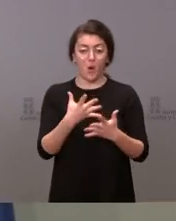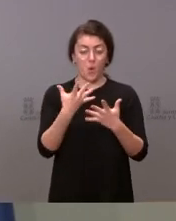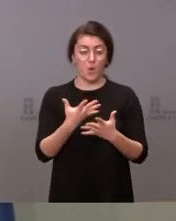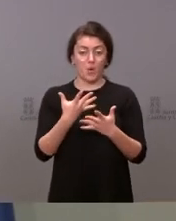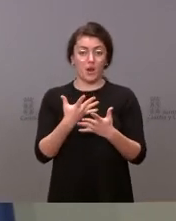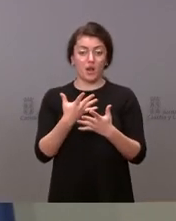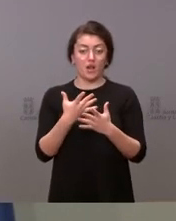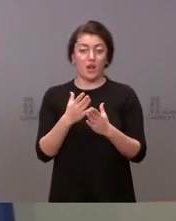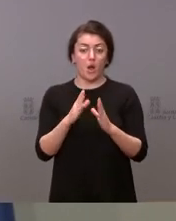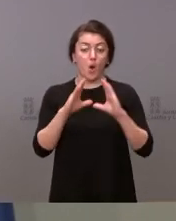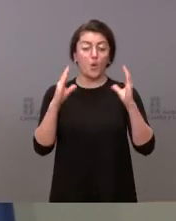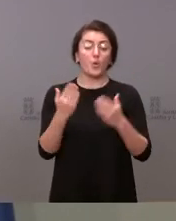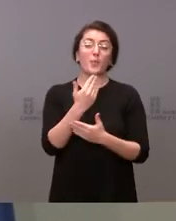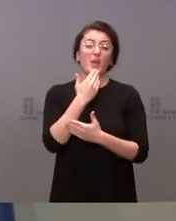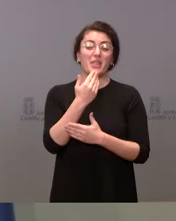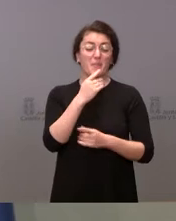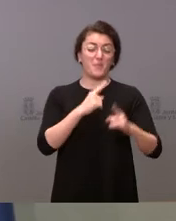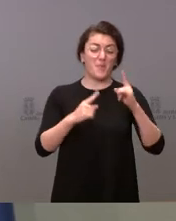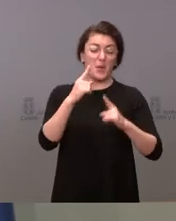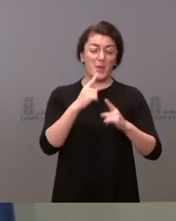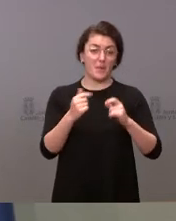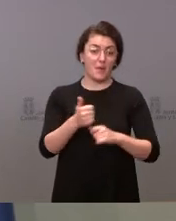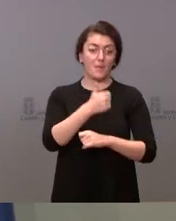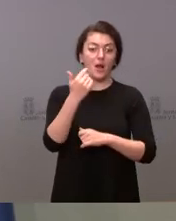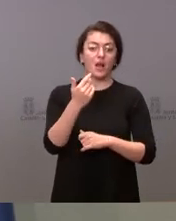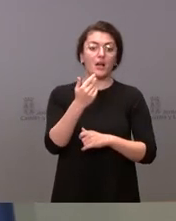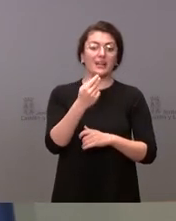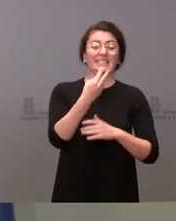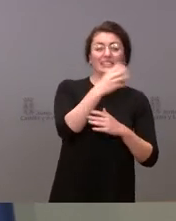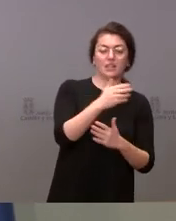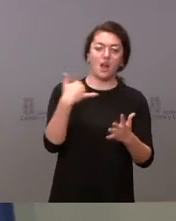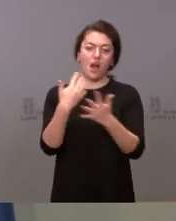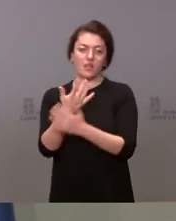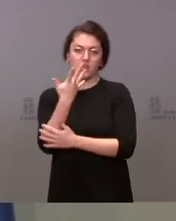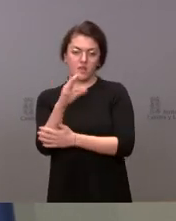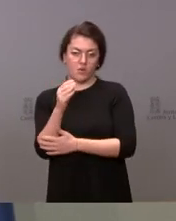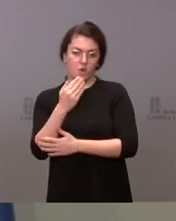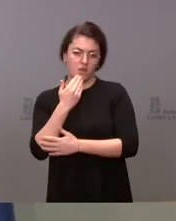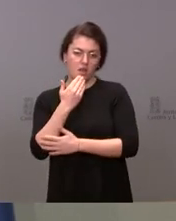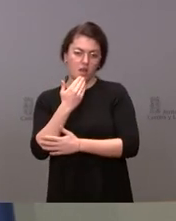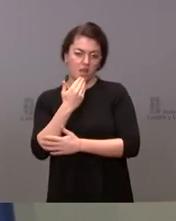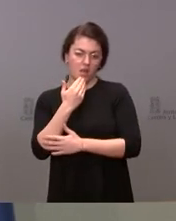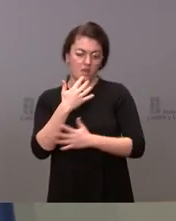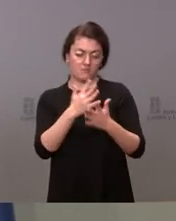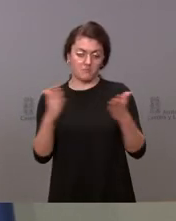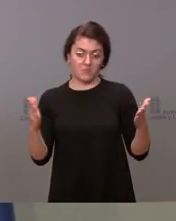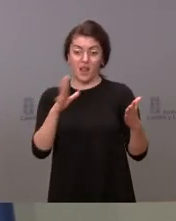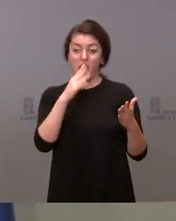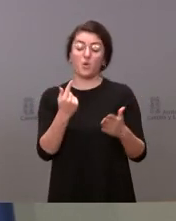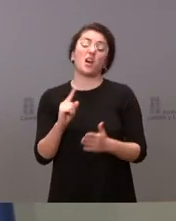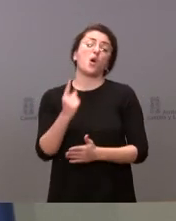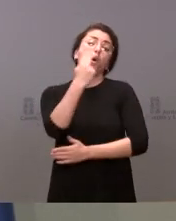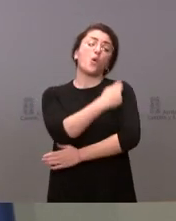de edad más problemáticos, que son de 20 a 29, o de 20 a 50 años. Ahora mismo están con una dosis al menos